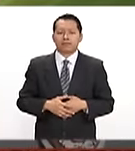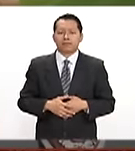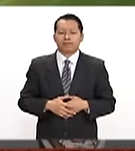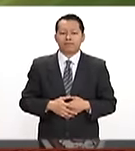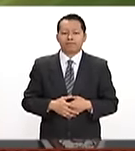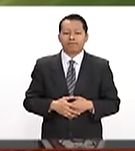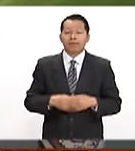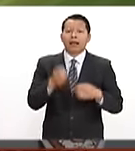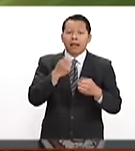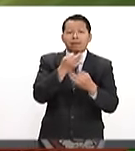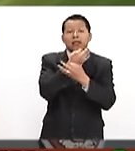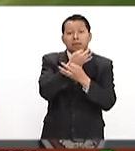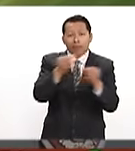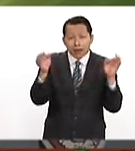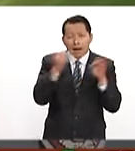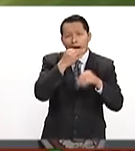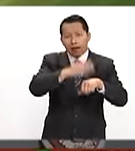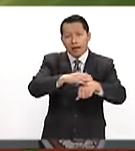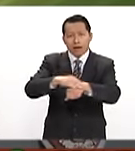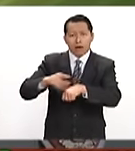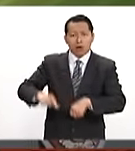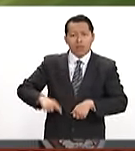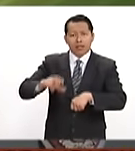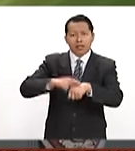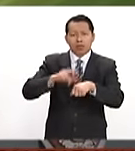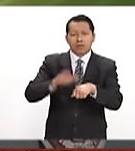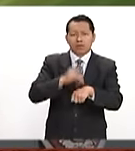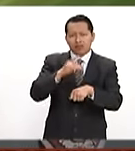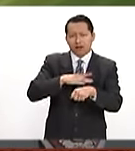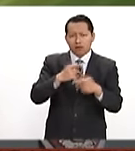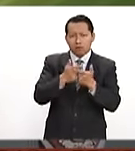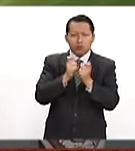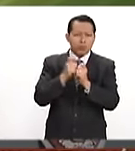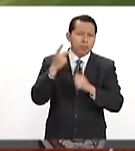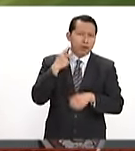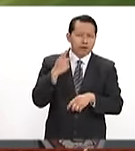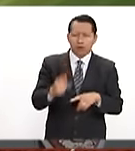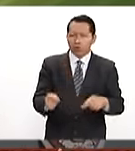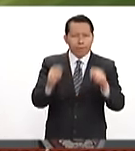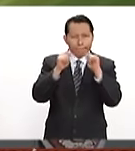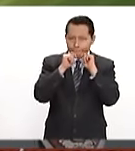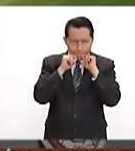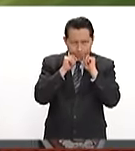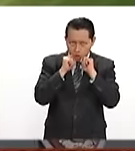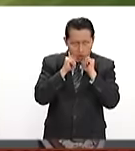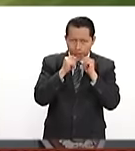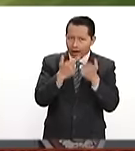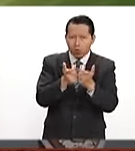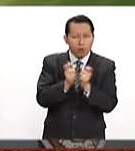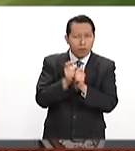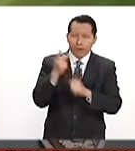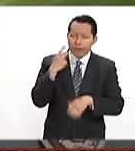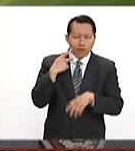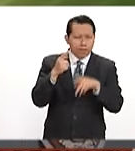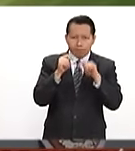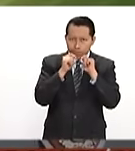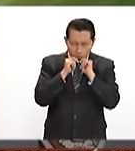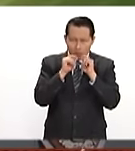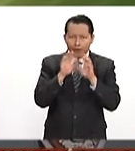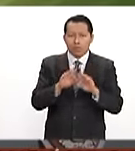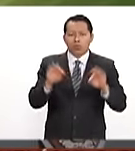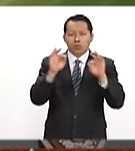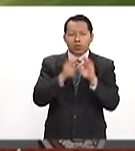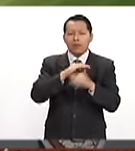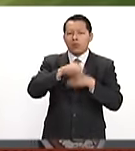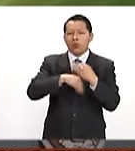Es el mensaje que hay que llevar a todos los gobernadores. Más allá del signo partidario que tengan, su origen de partido, hoy creo que nos convoca a todos